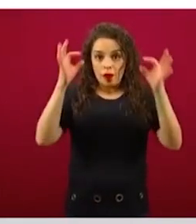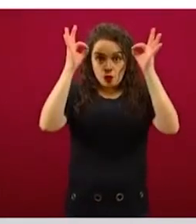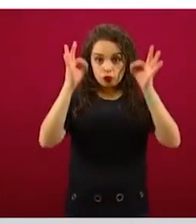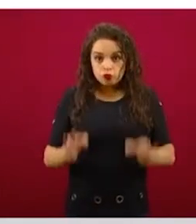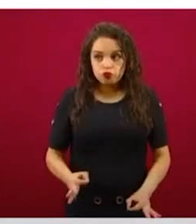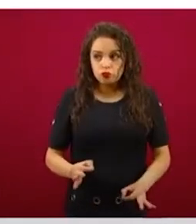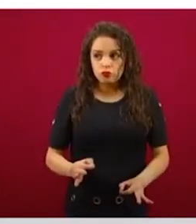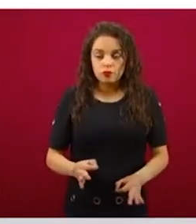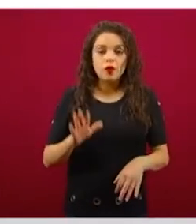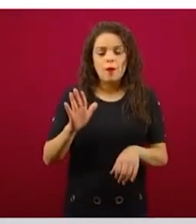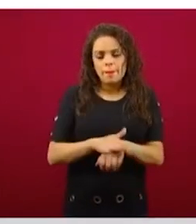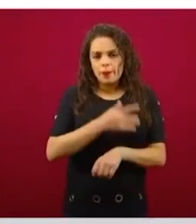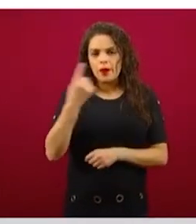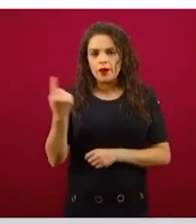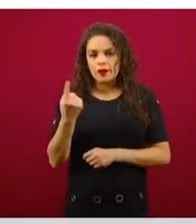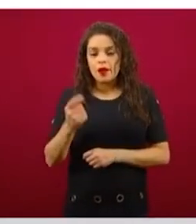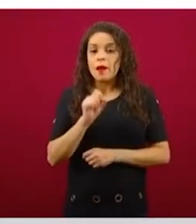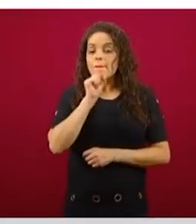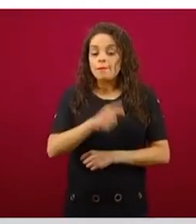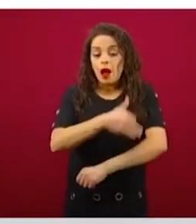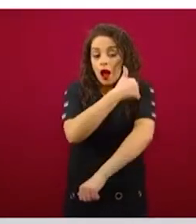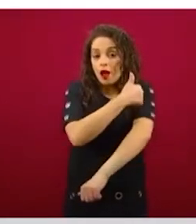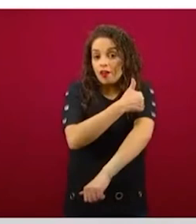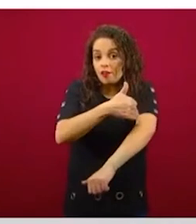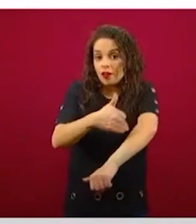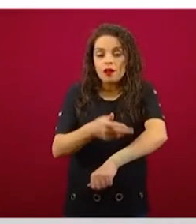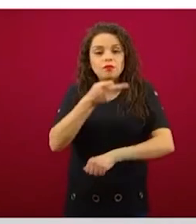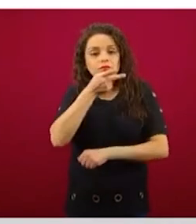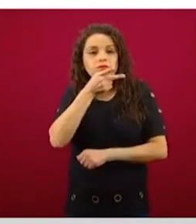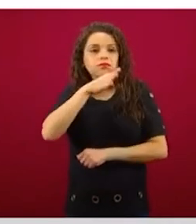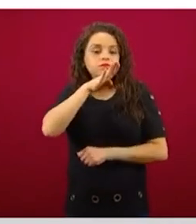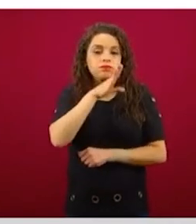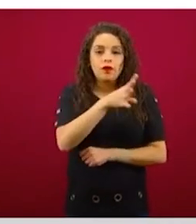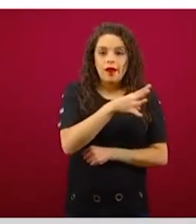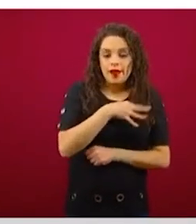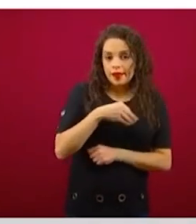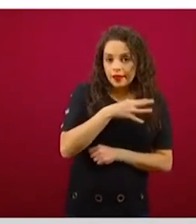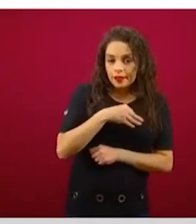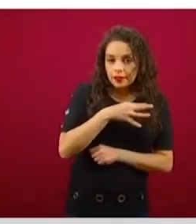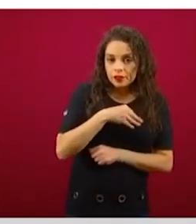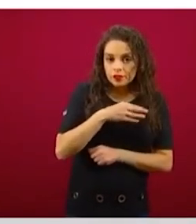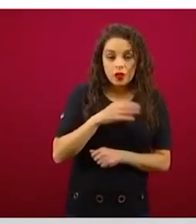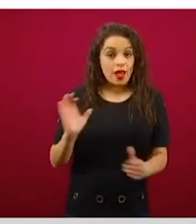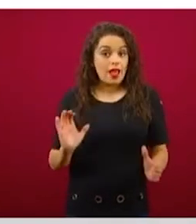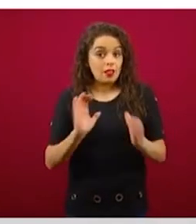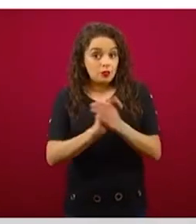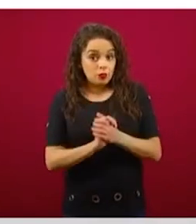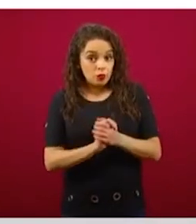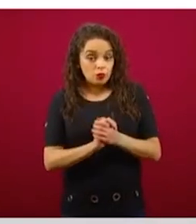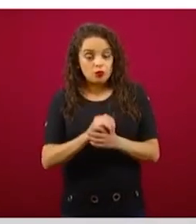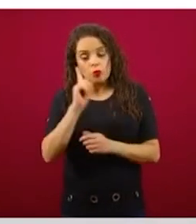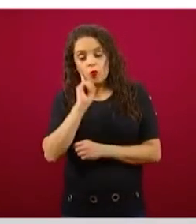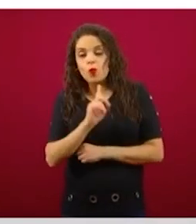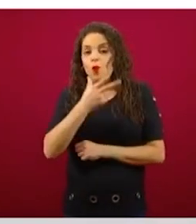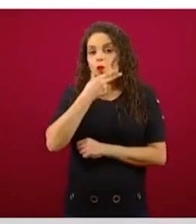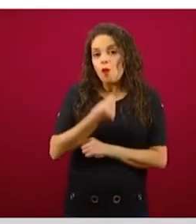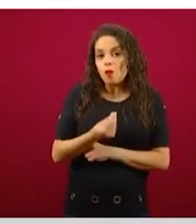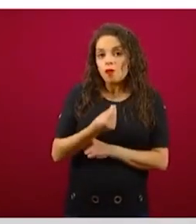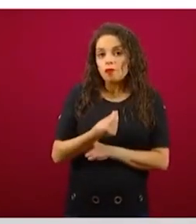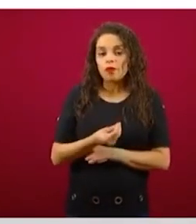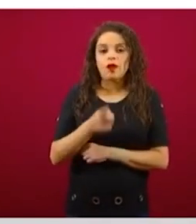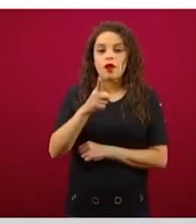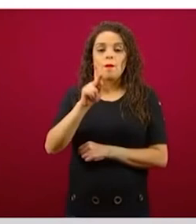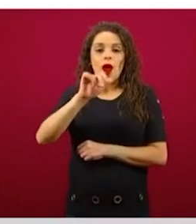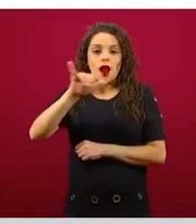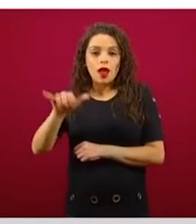Porque se trata también de las familias, los padres, los hijos, los esposos, las esposas, los concubinos,